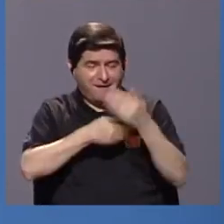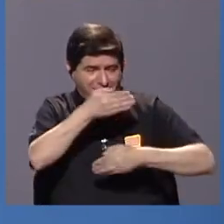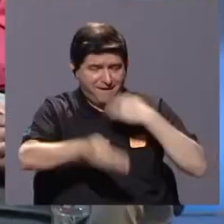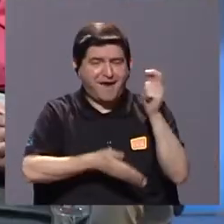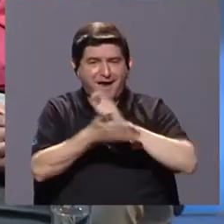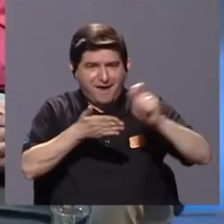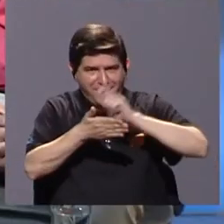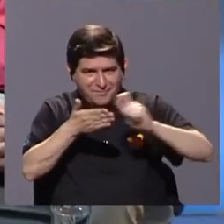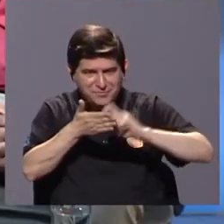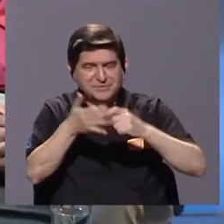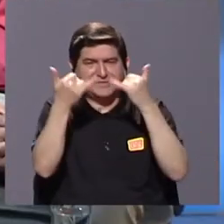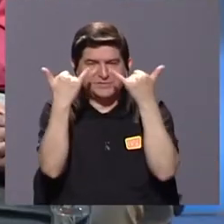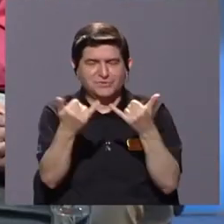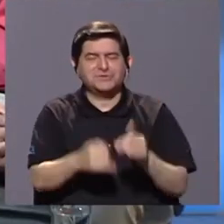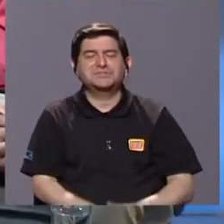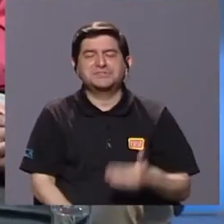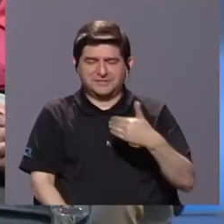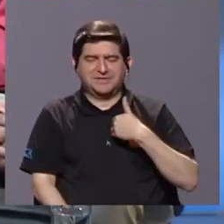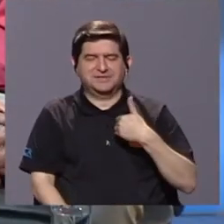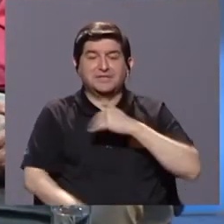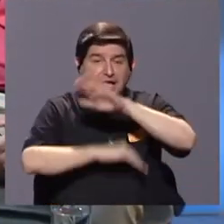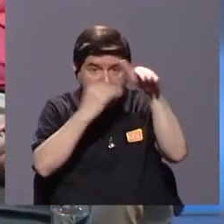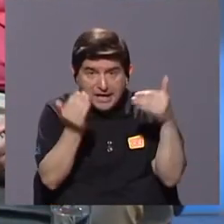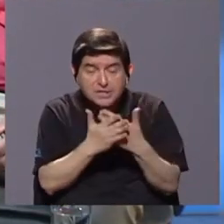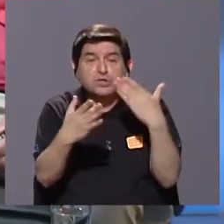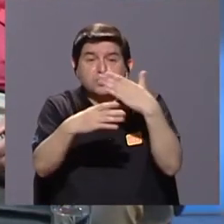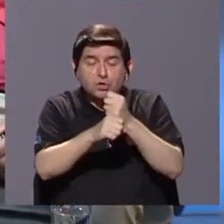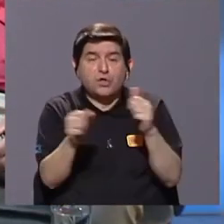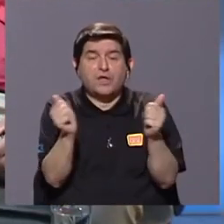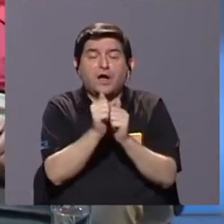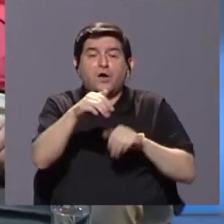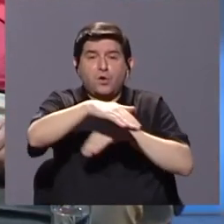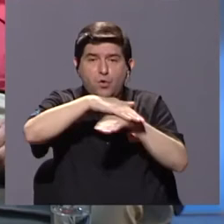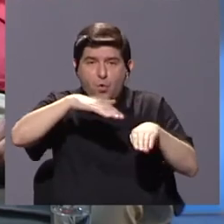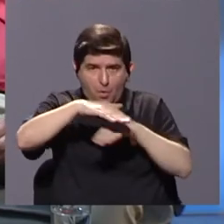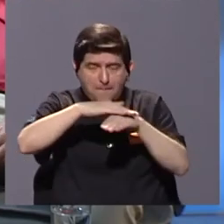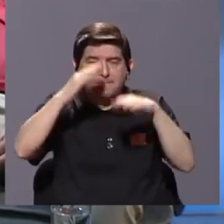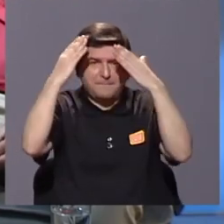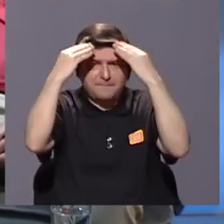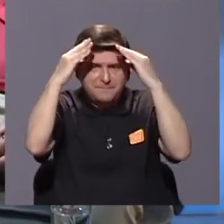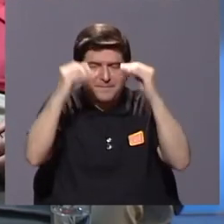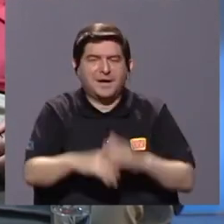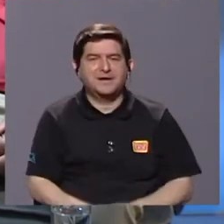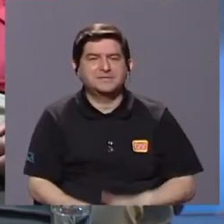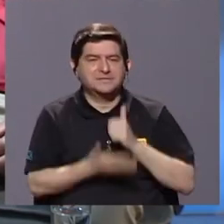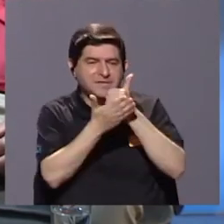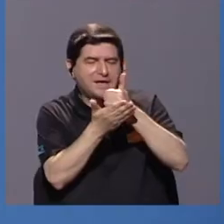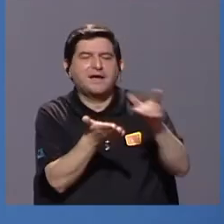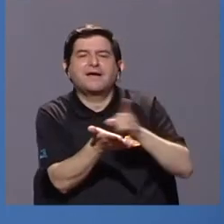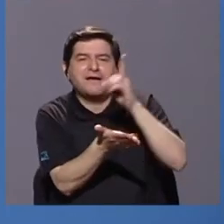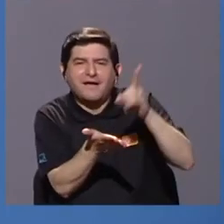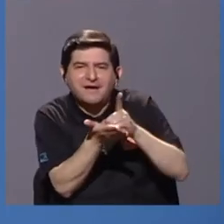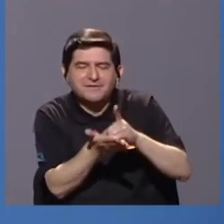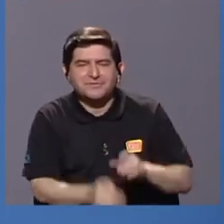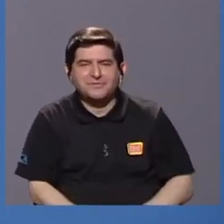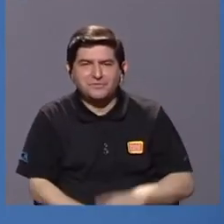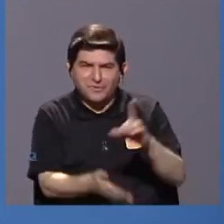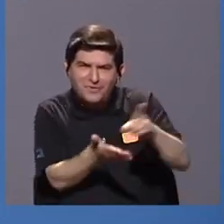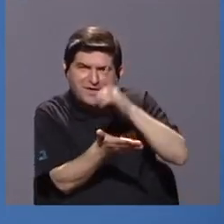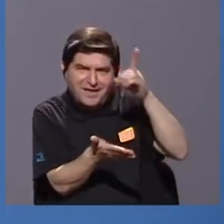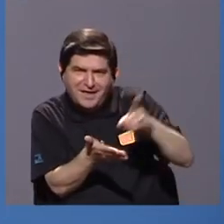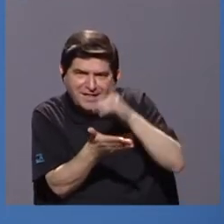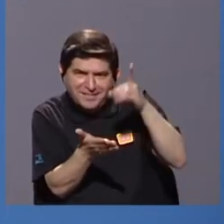escritura. Eso ya está disponible. Todo eso se hace con una base de datos que sirvió para el diccionario. O sea, el diccionario está